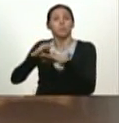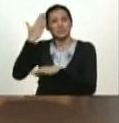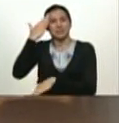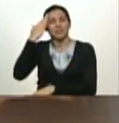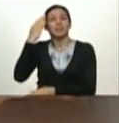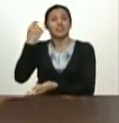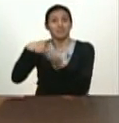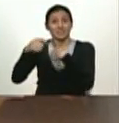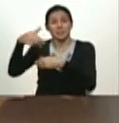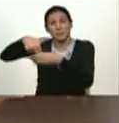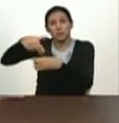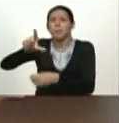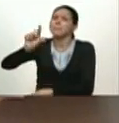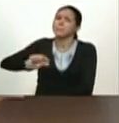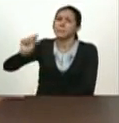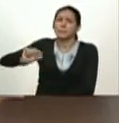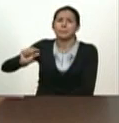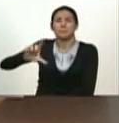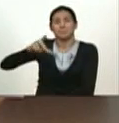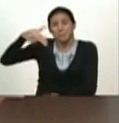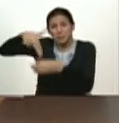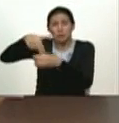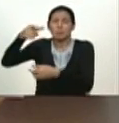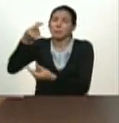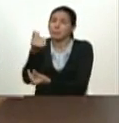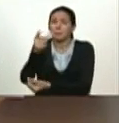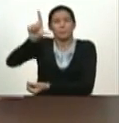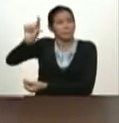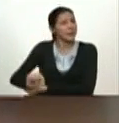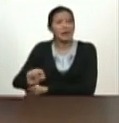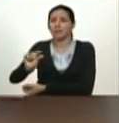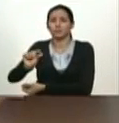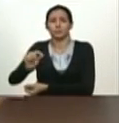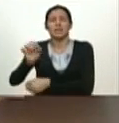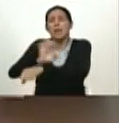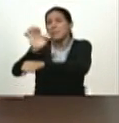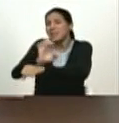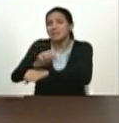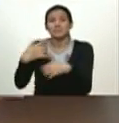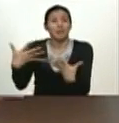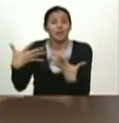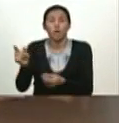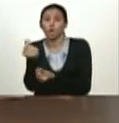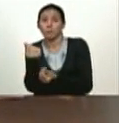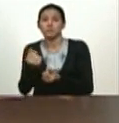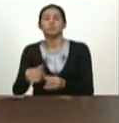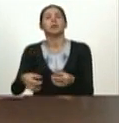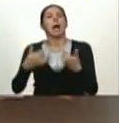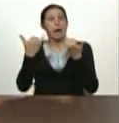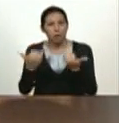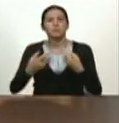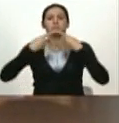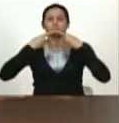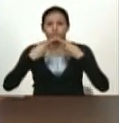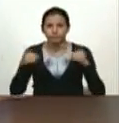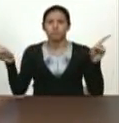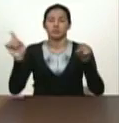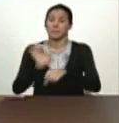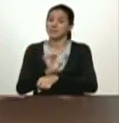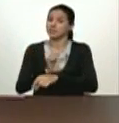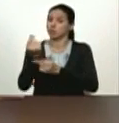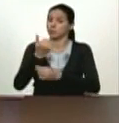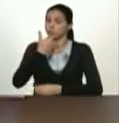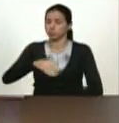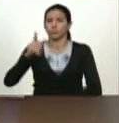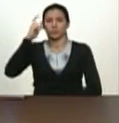70%. Estamos ante una verdadera emergencia económica y así la voy a declarar en los próximos